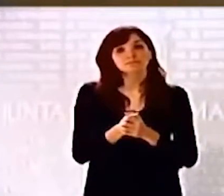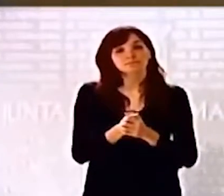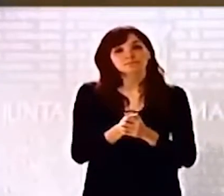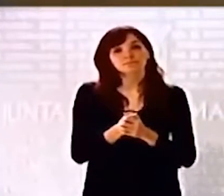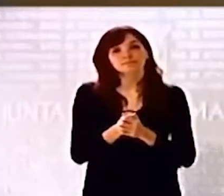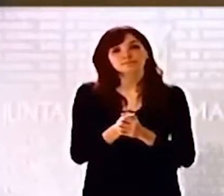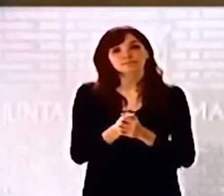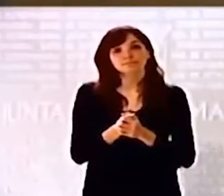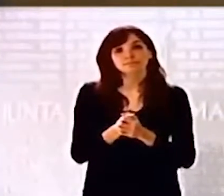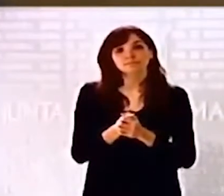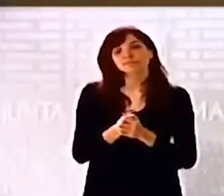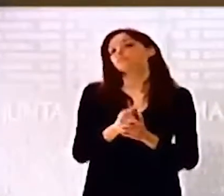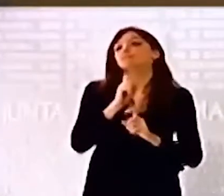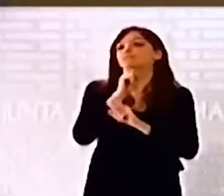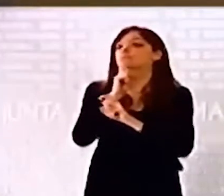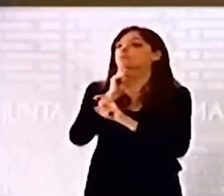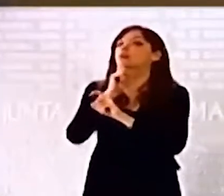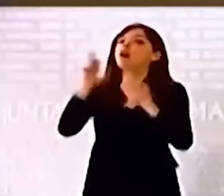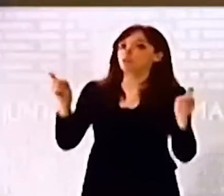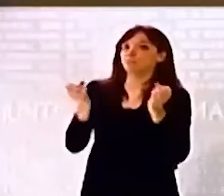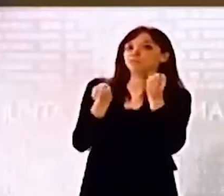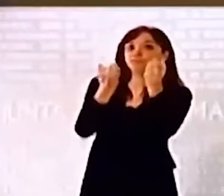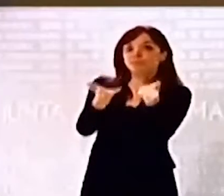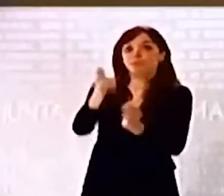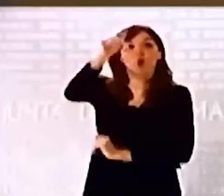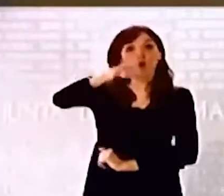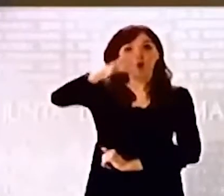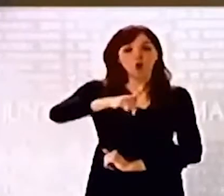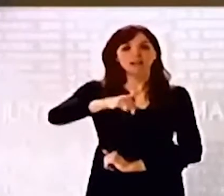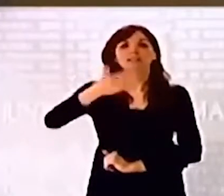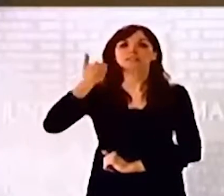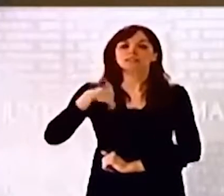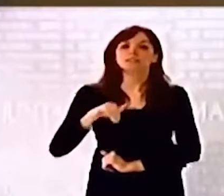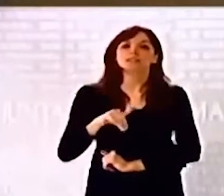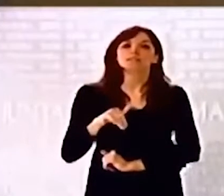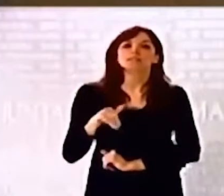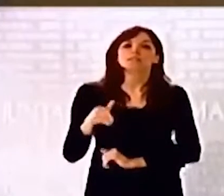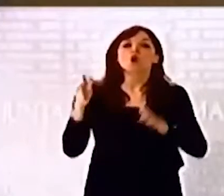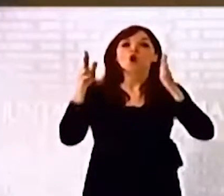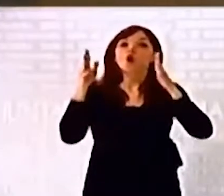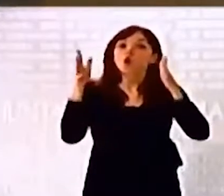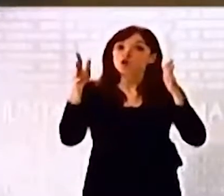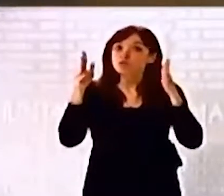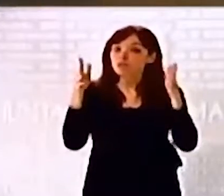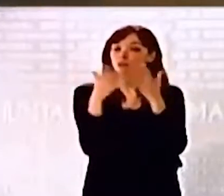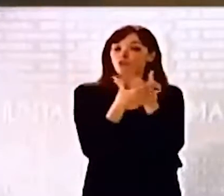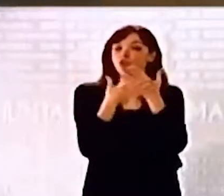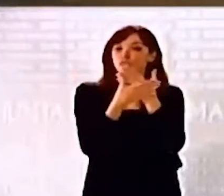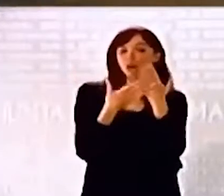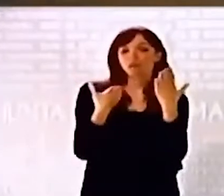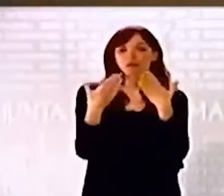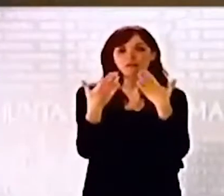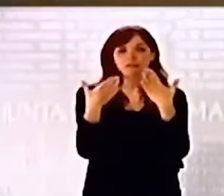comunicar que en el día de hoy y en el seno del Consejo de Gobierno